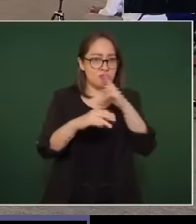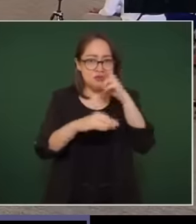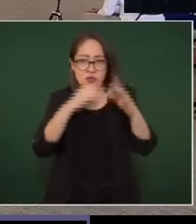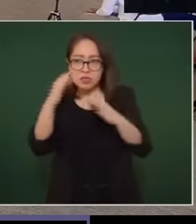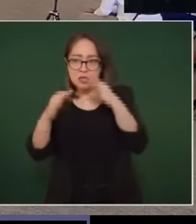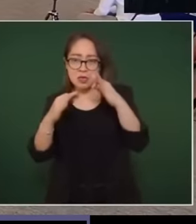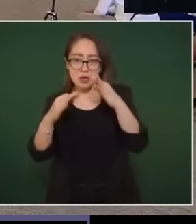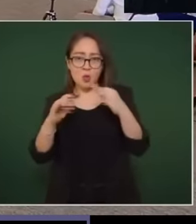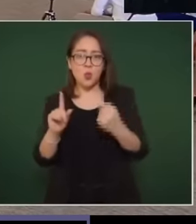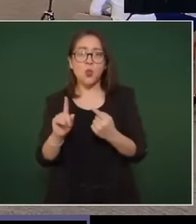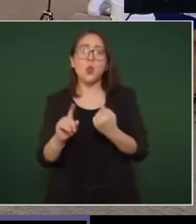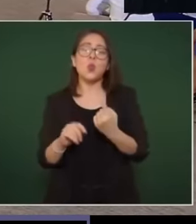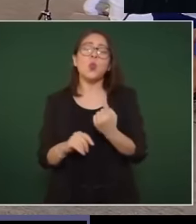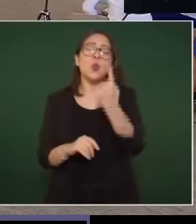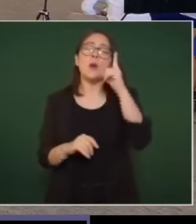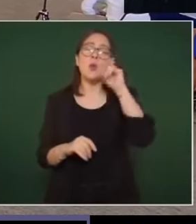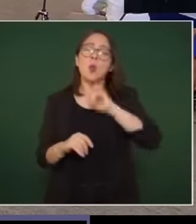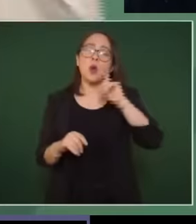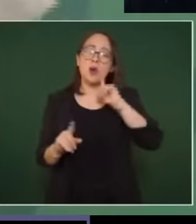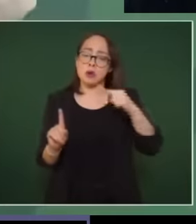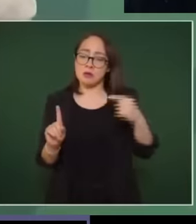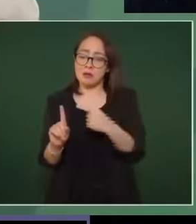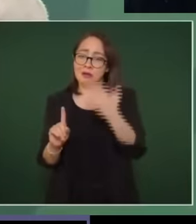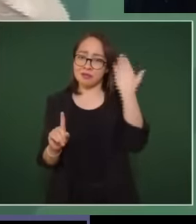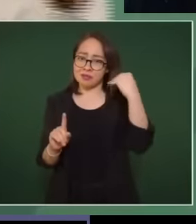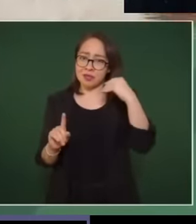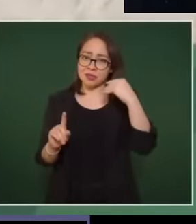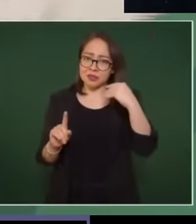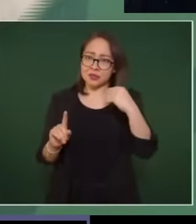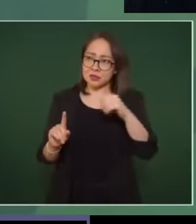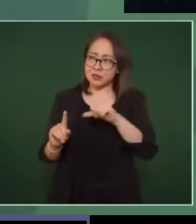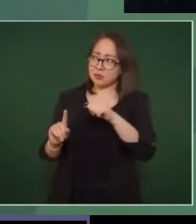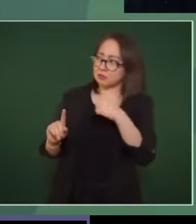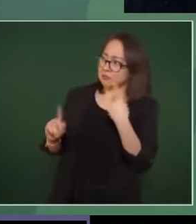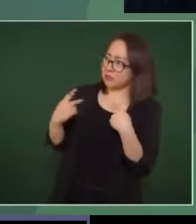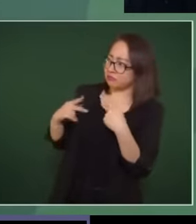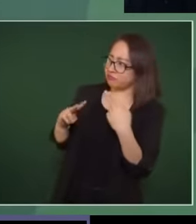Regina ella me acompañó